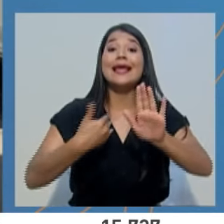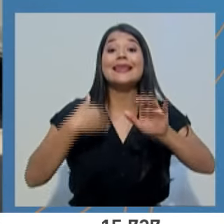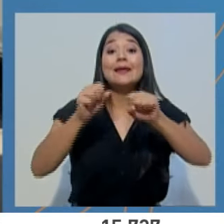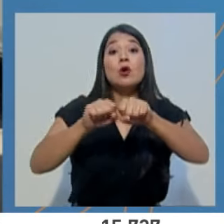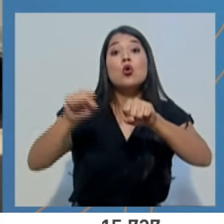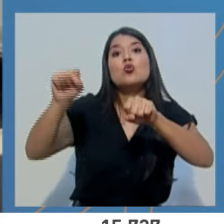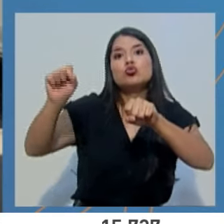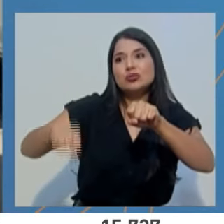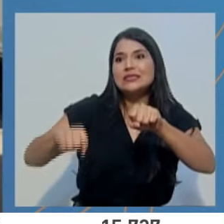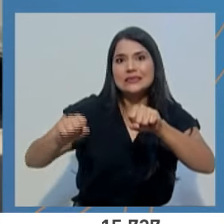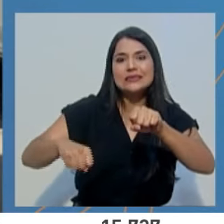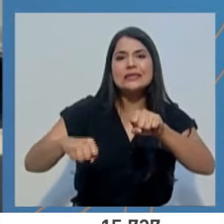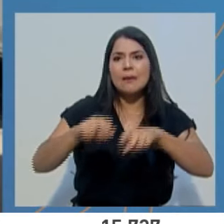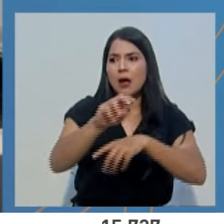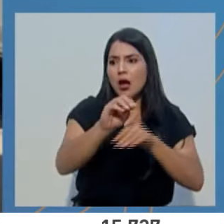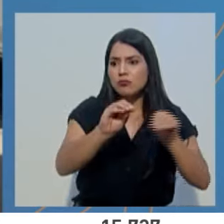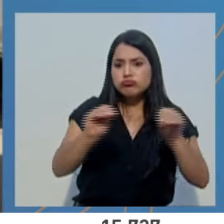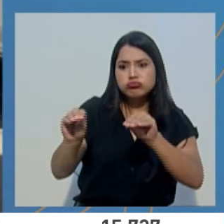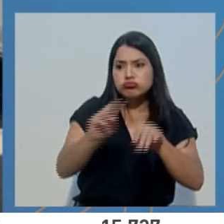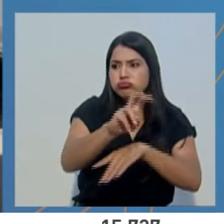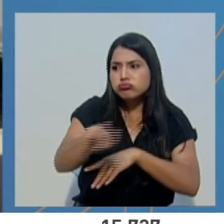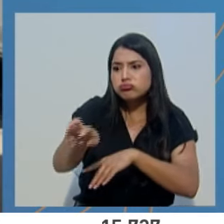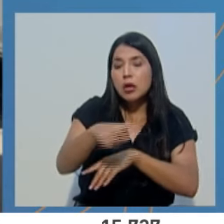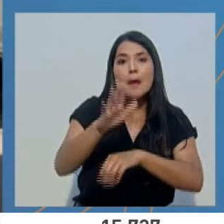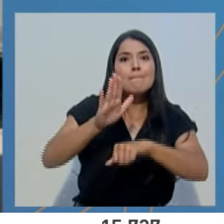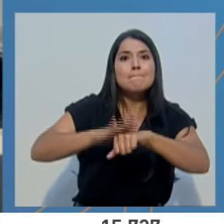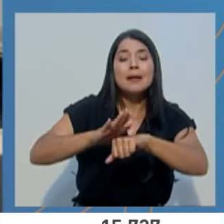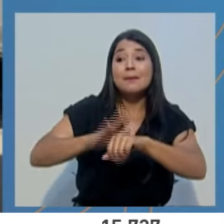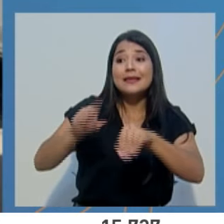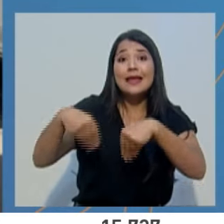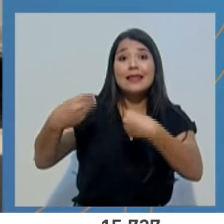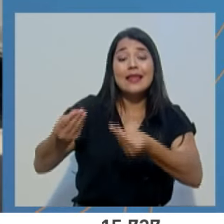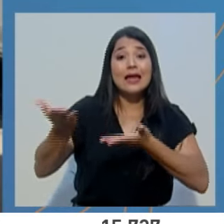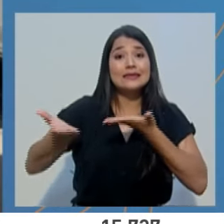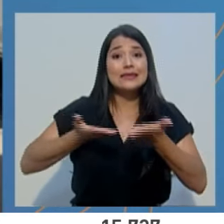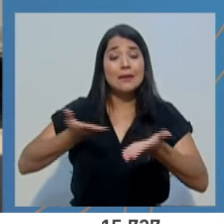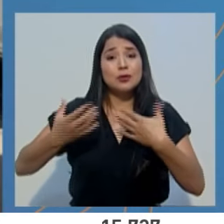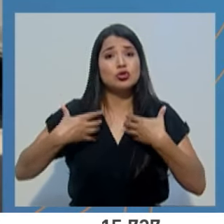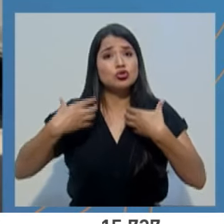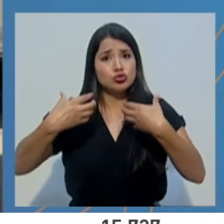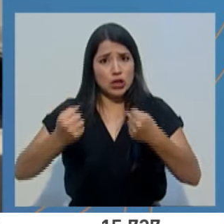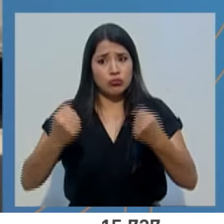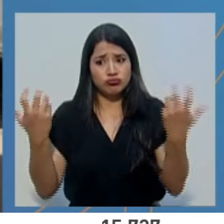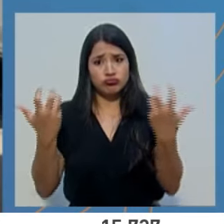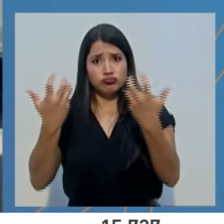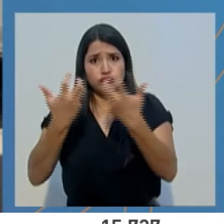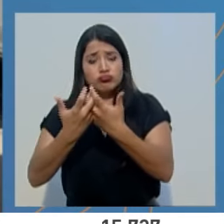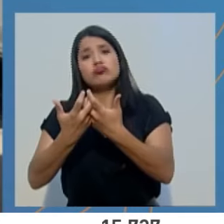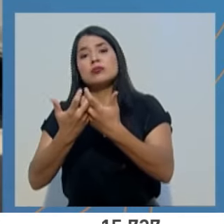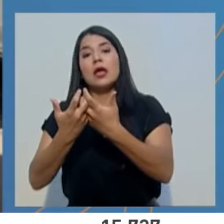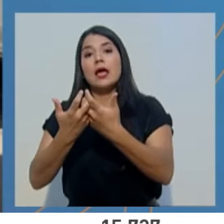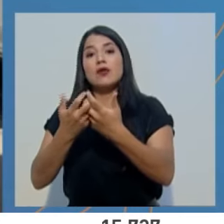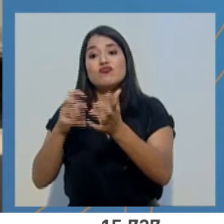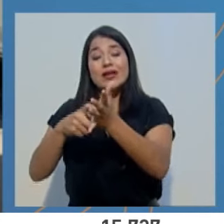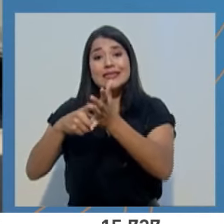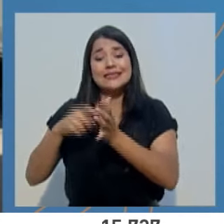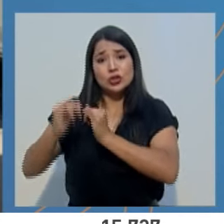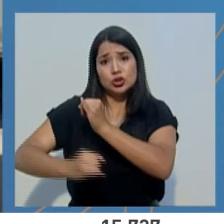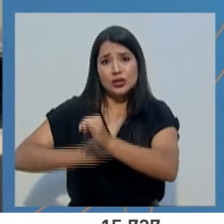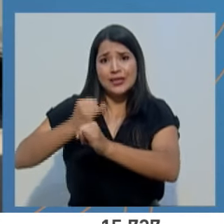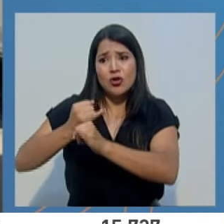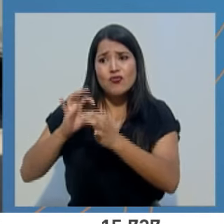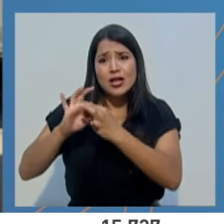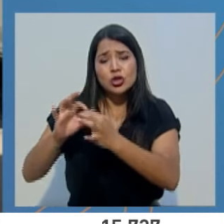sistema de despliegue que nos permite proveer servicios de salud cumpliendo estándares internacionales en condiciones de